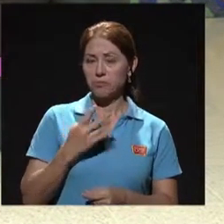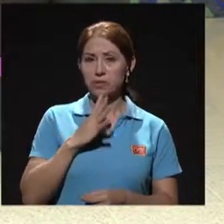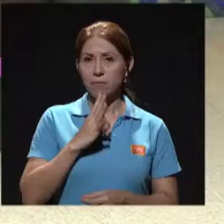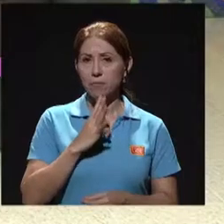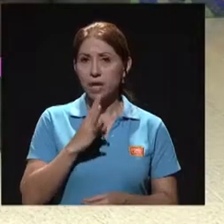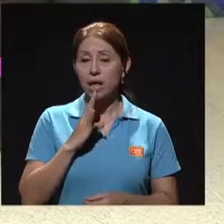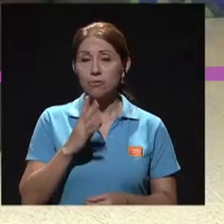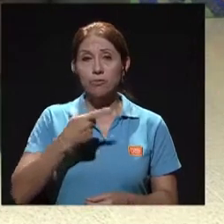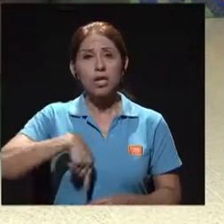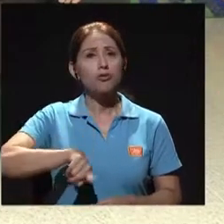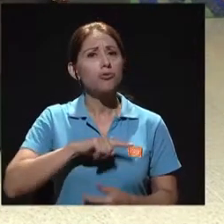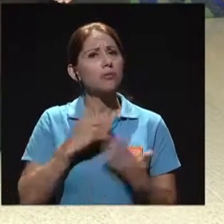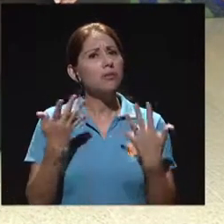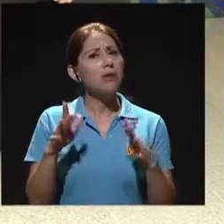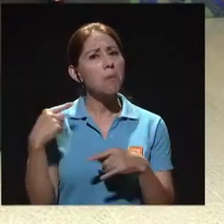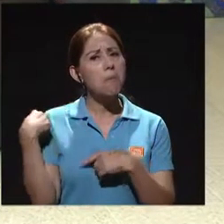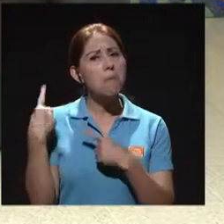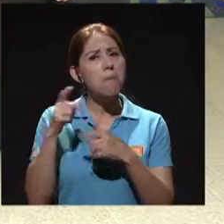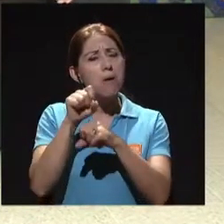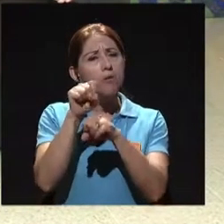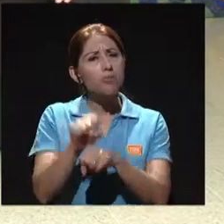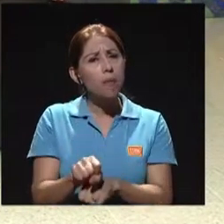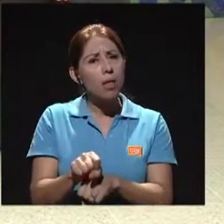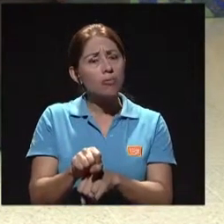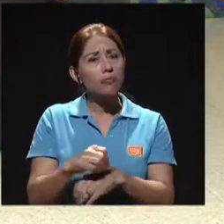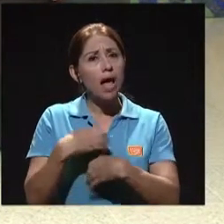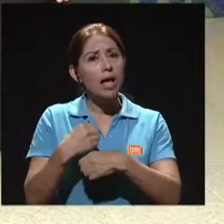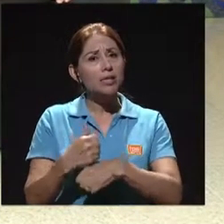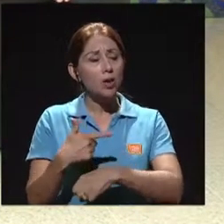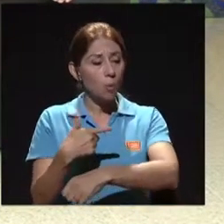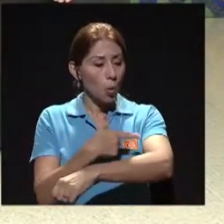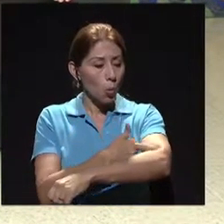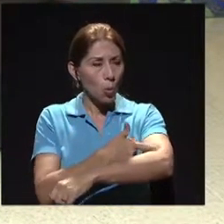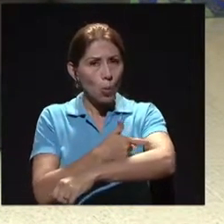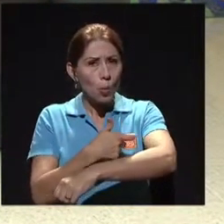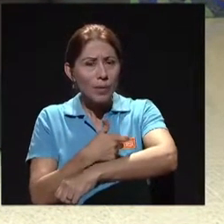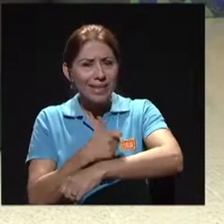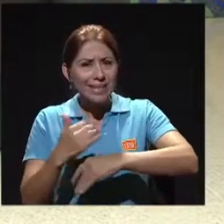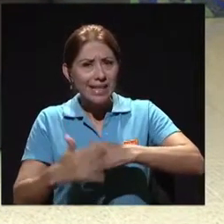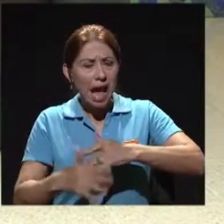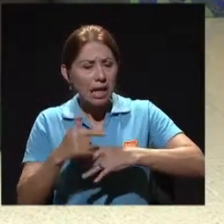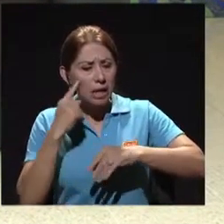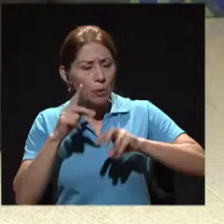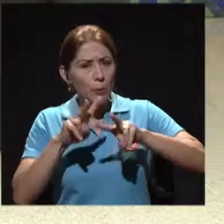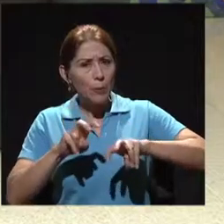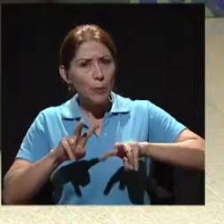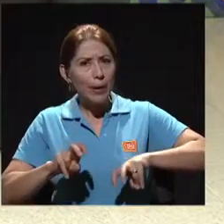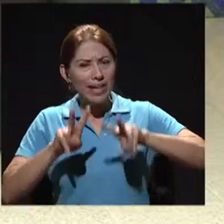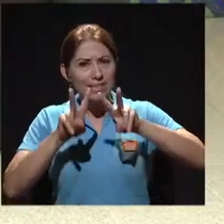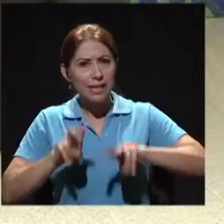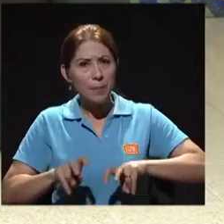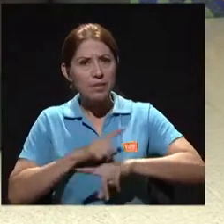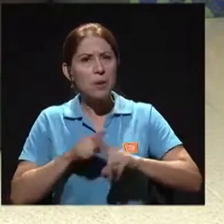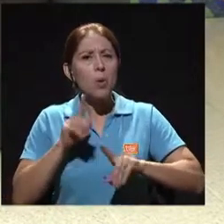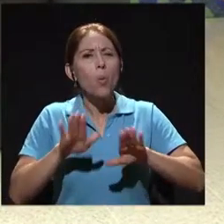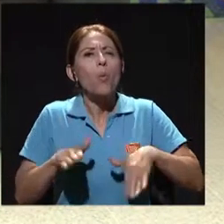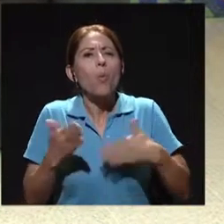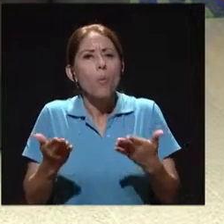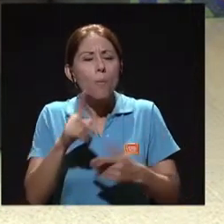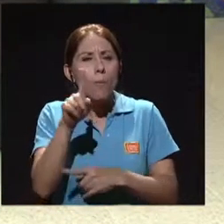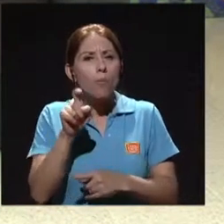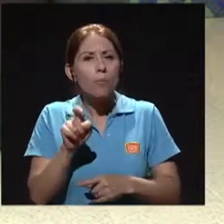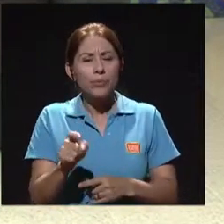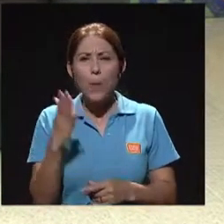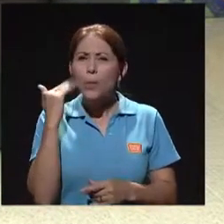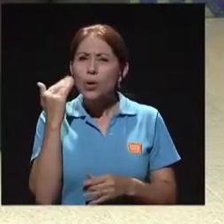definitivamente estamos muy acostumbrados también a hacer los exámenes de sangre, pero ¿cómo hacerlo? Yo creo que sería oportuno partir desde ahí. ¿Por qué es